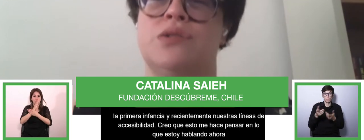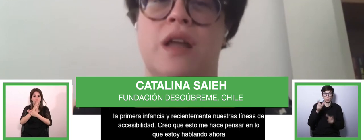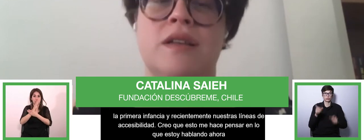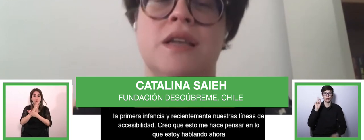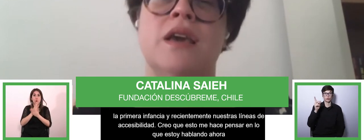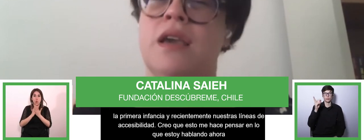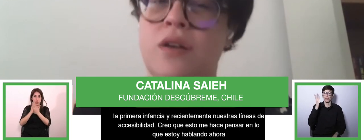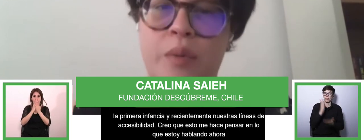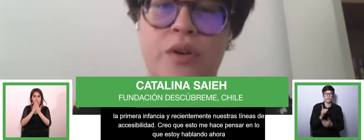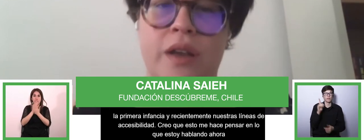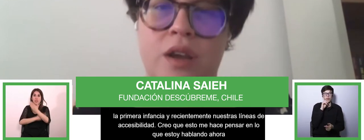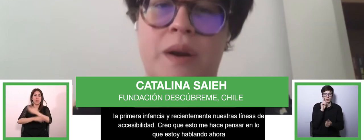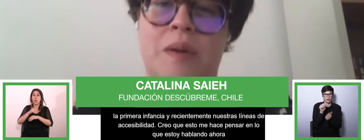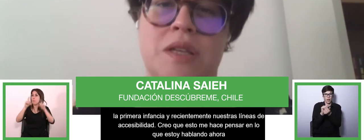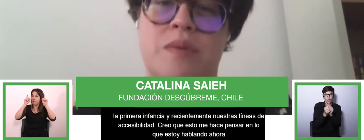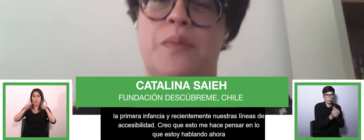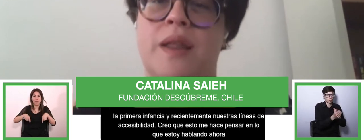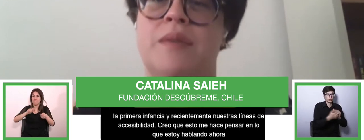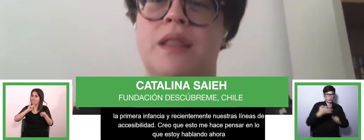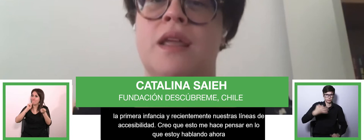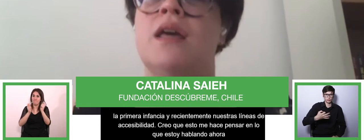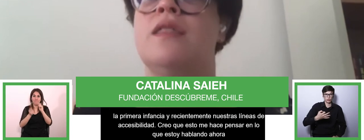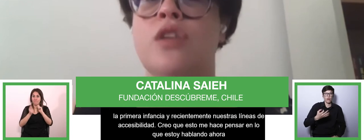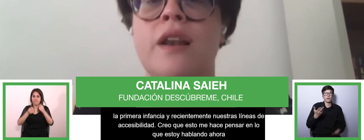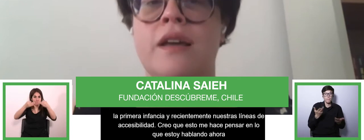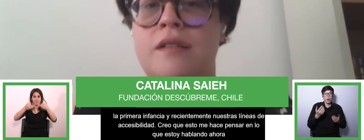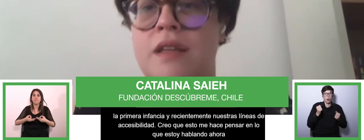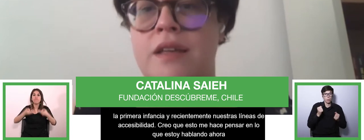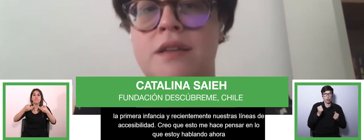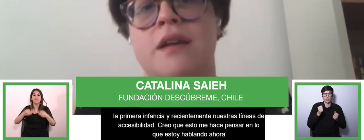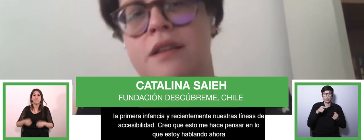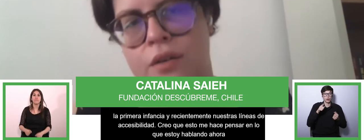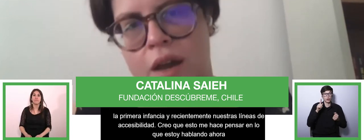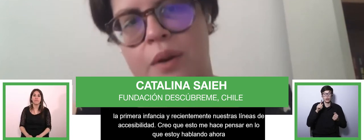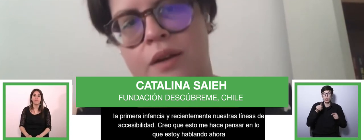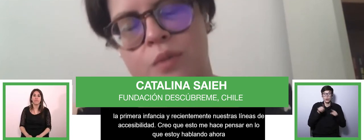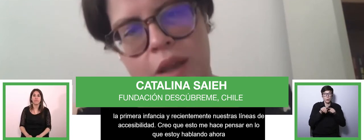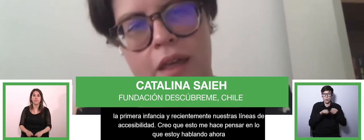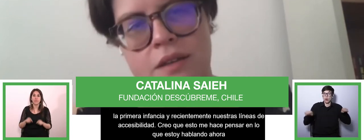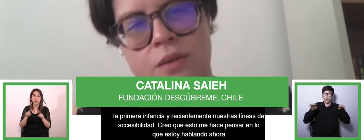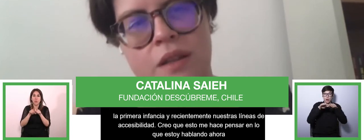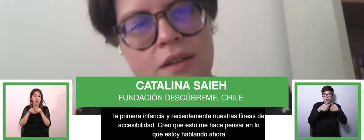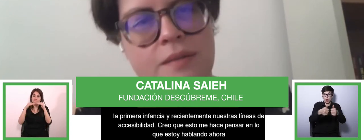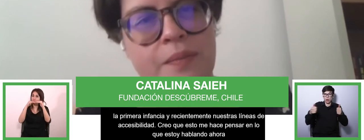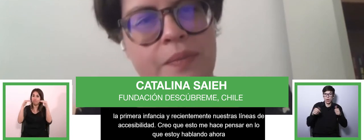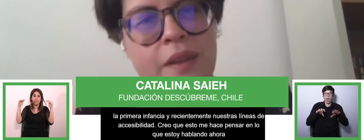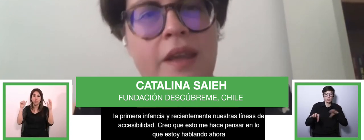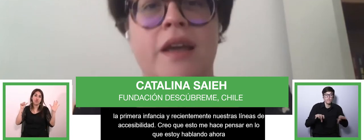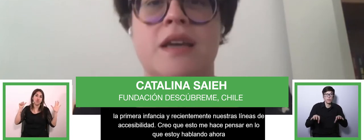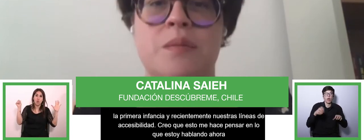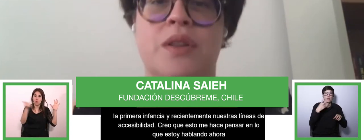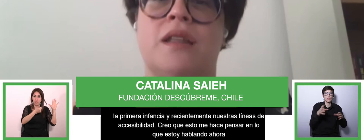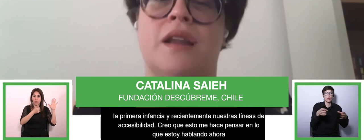cuenten con los ajustes razonables y los apoyos requeridos para participar plenamente de todas las actividades desarrolladas por las comunidades educativas.